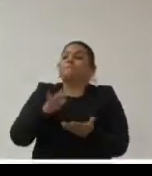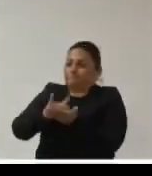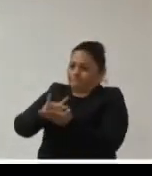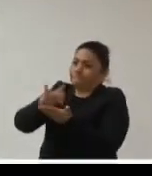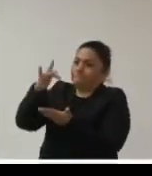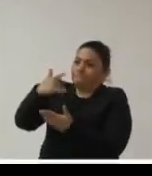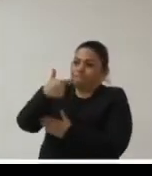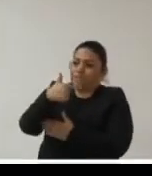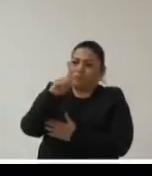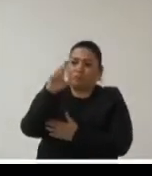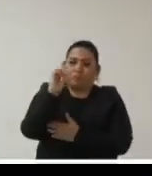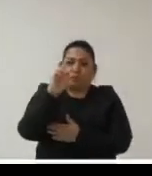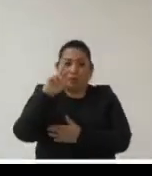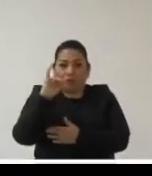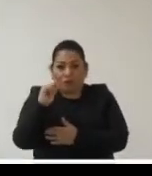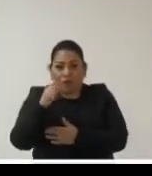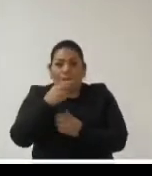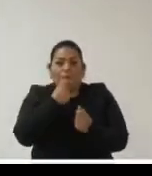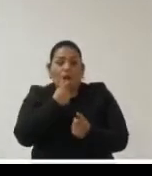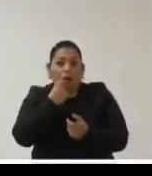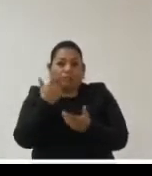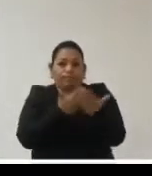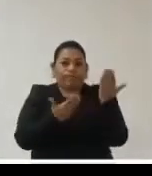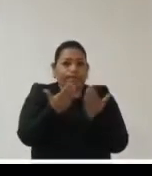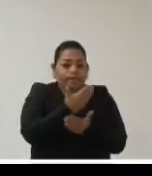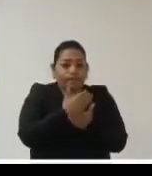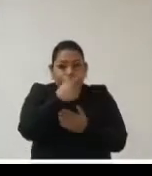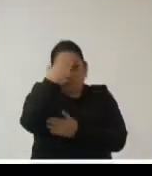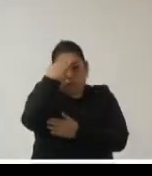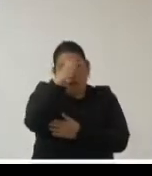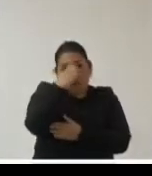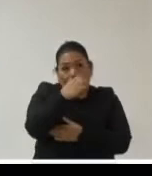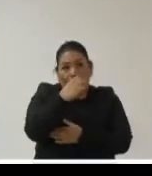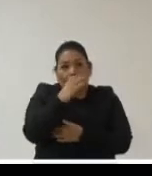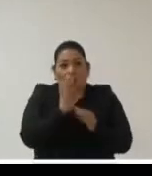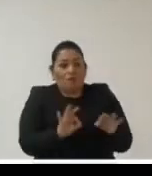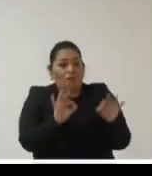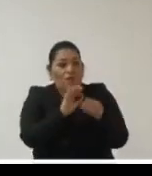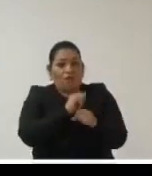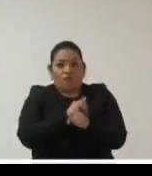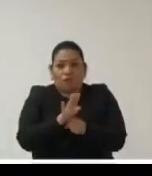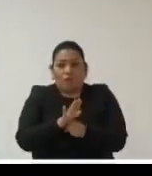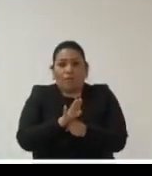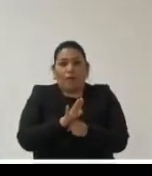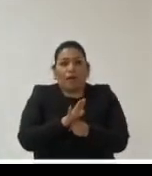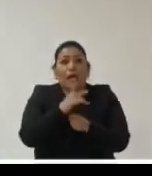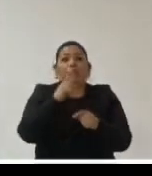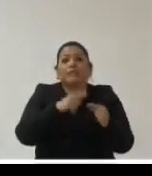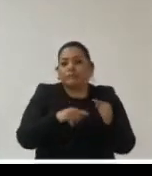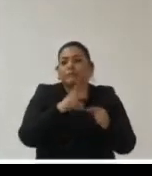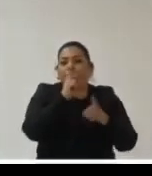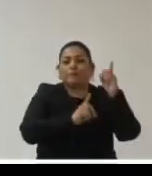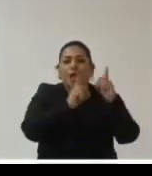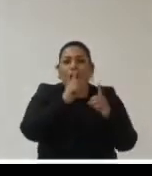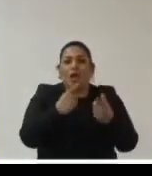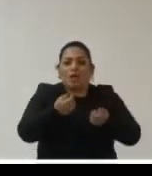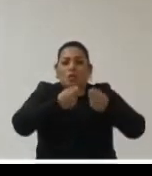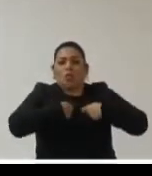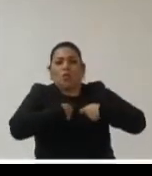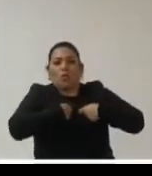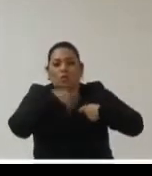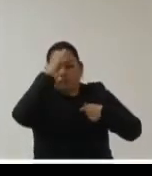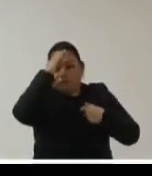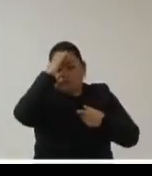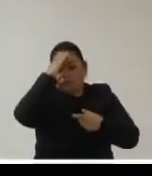gracias por estos minutos donde nos compartes estas experiencias y esta información que sin duda nos deja mucho que reflexionar